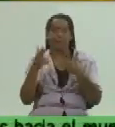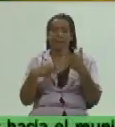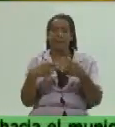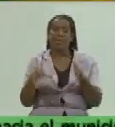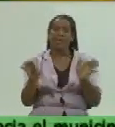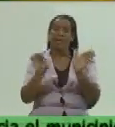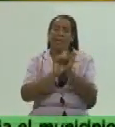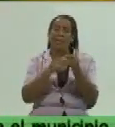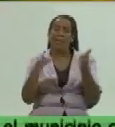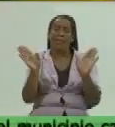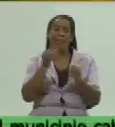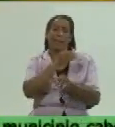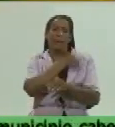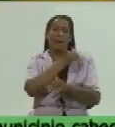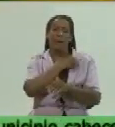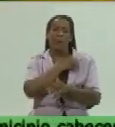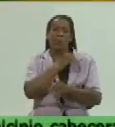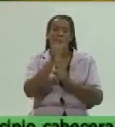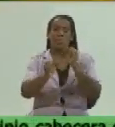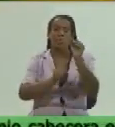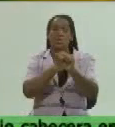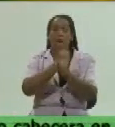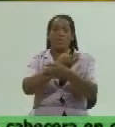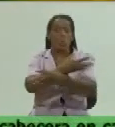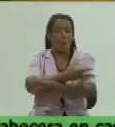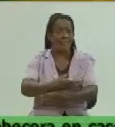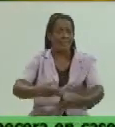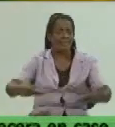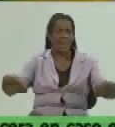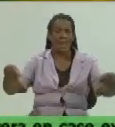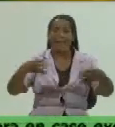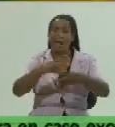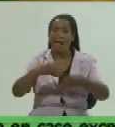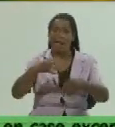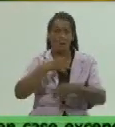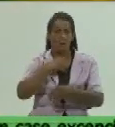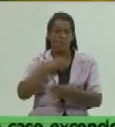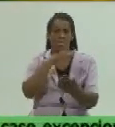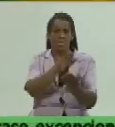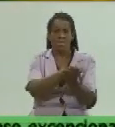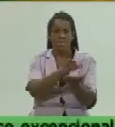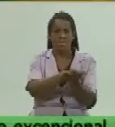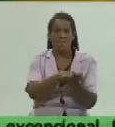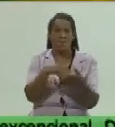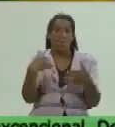a utilizar todas las tierras que tengamos estamos diciendo y bueno cuánto podríamos hoy